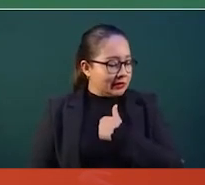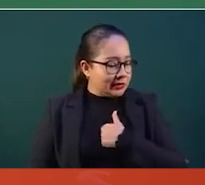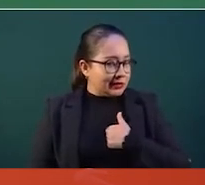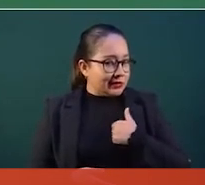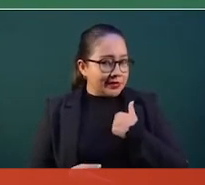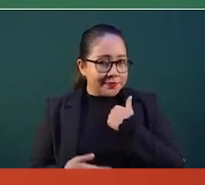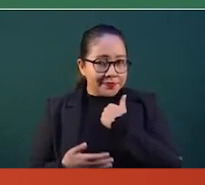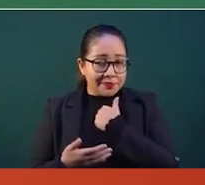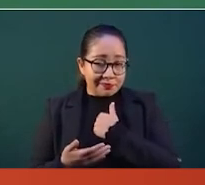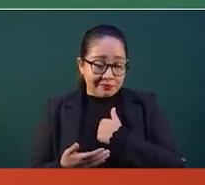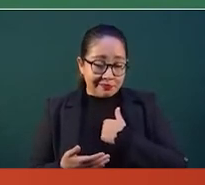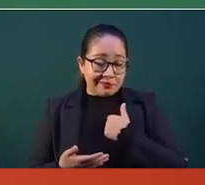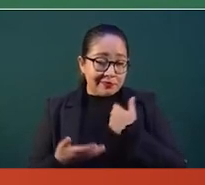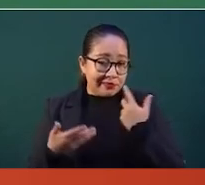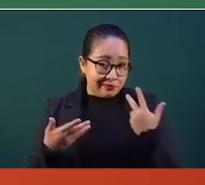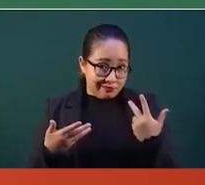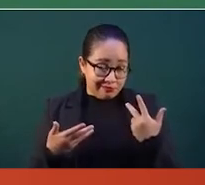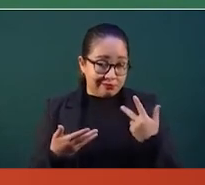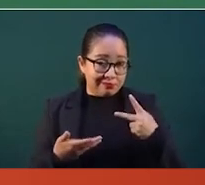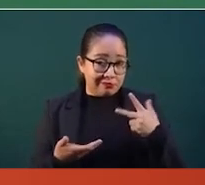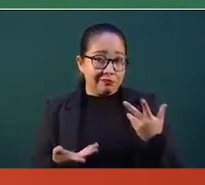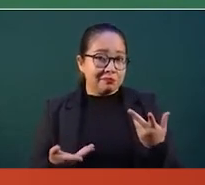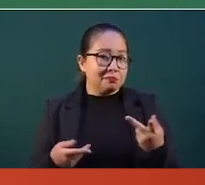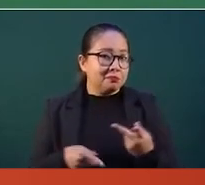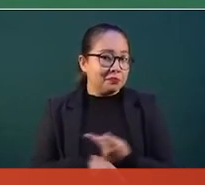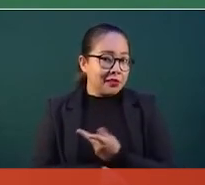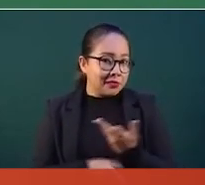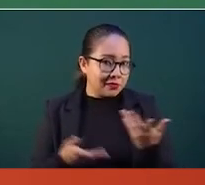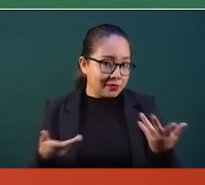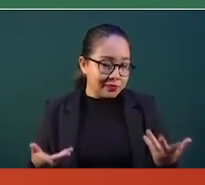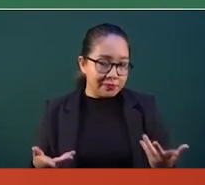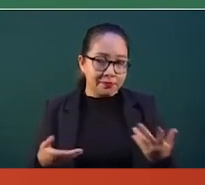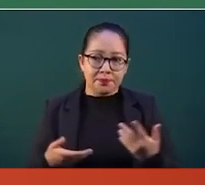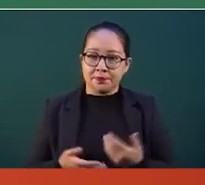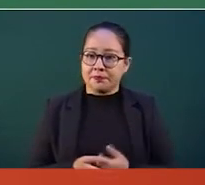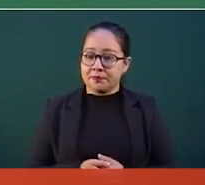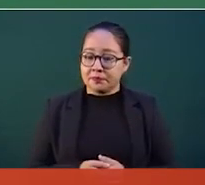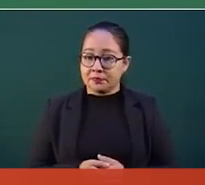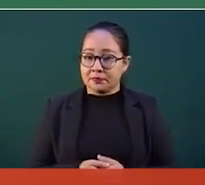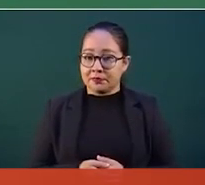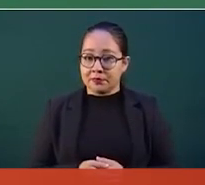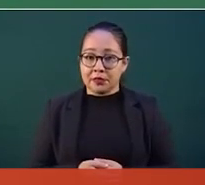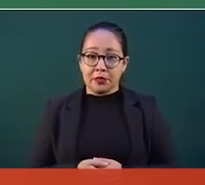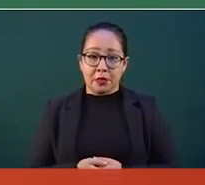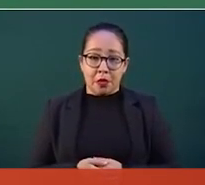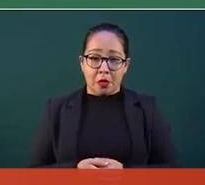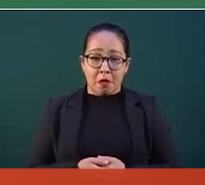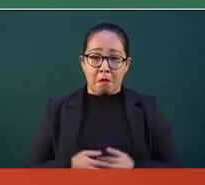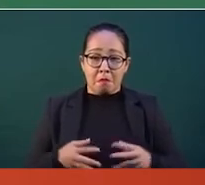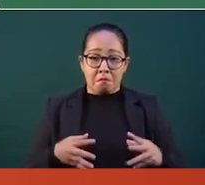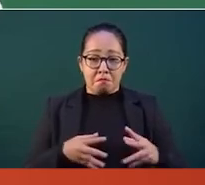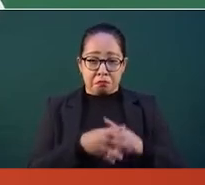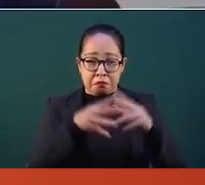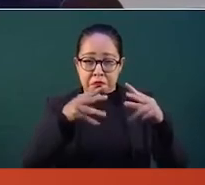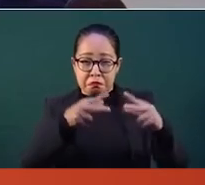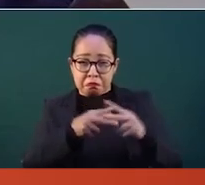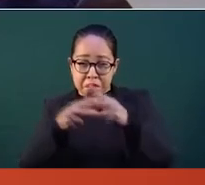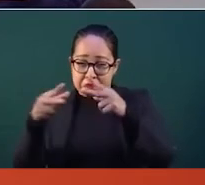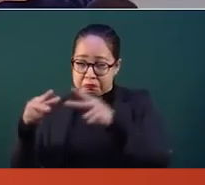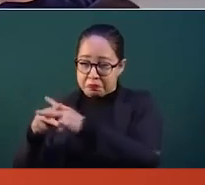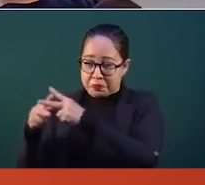había más muertos en enfrentamiento